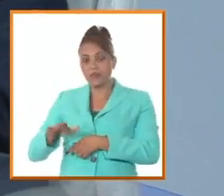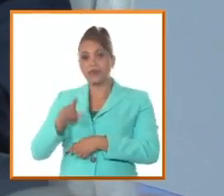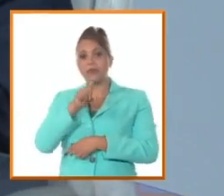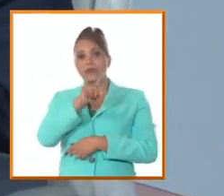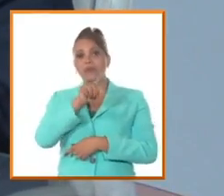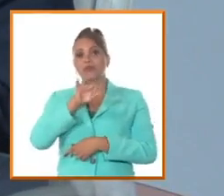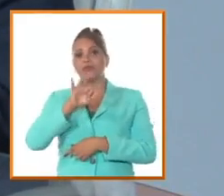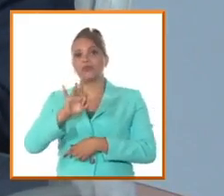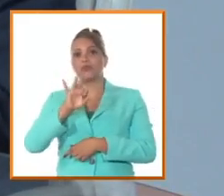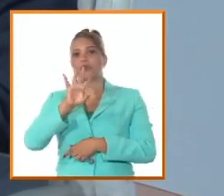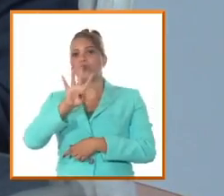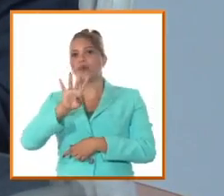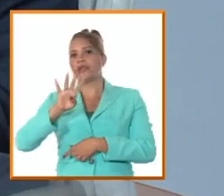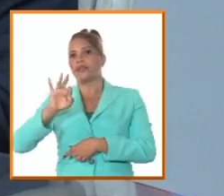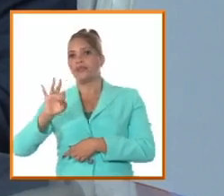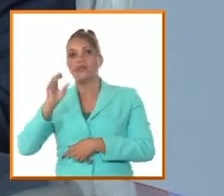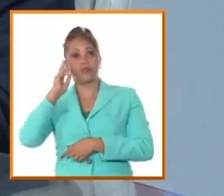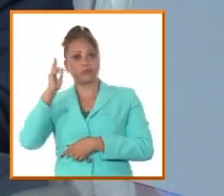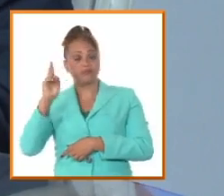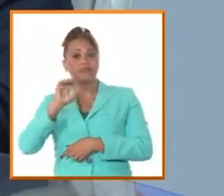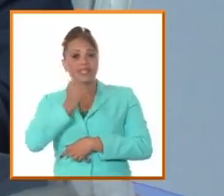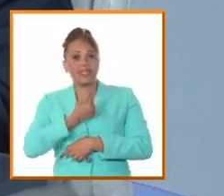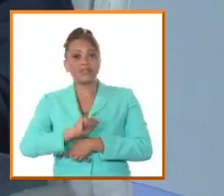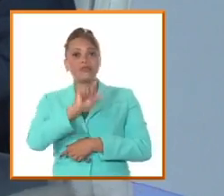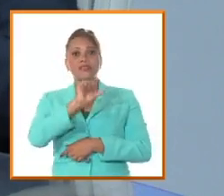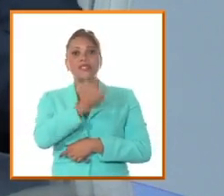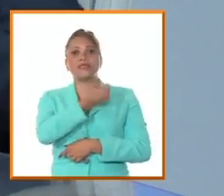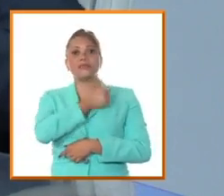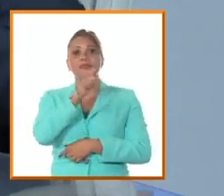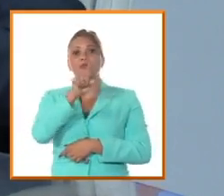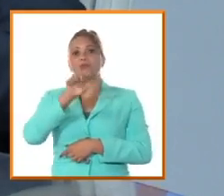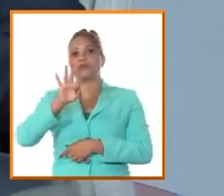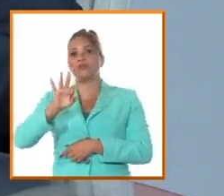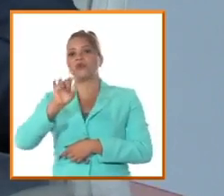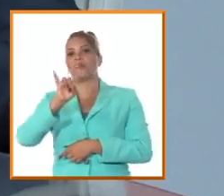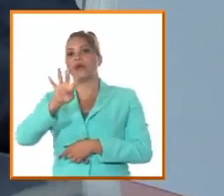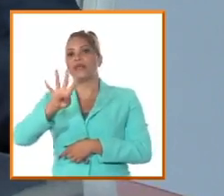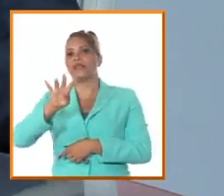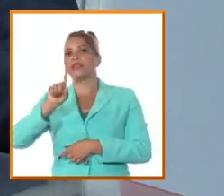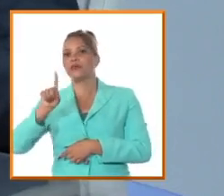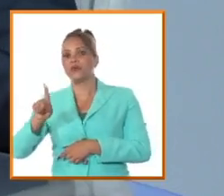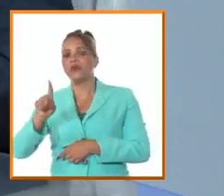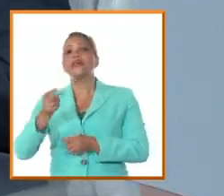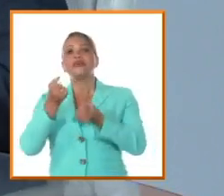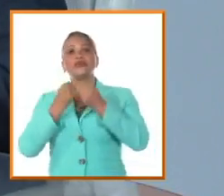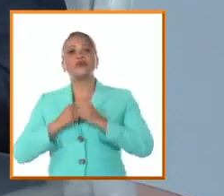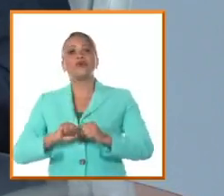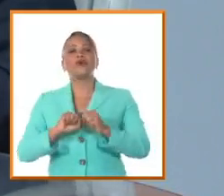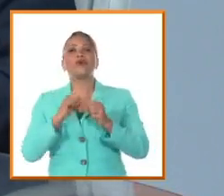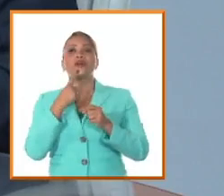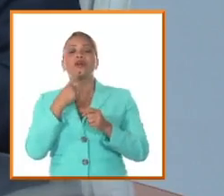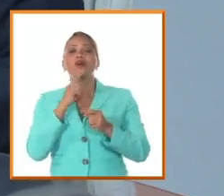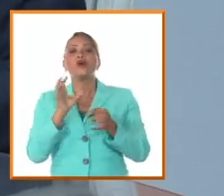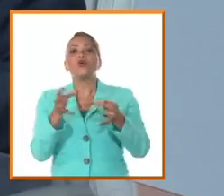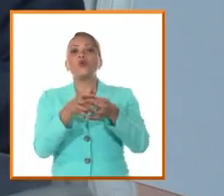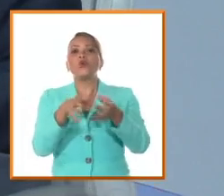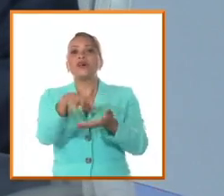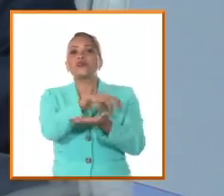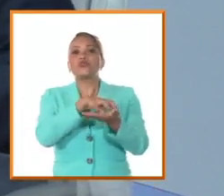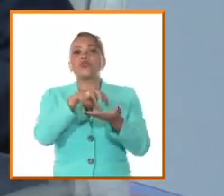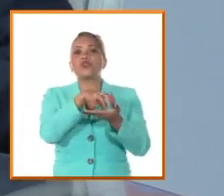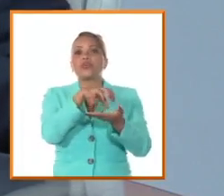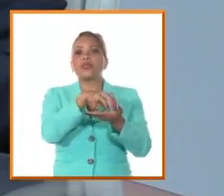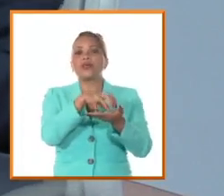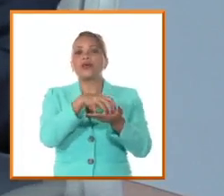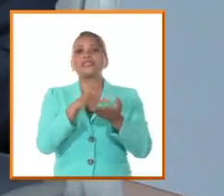1848, recordemos que él nació en diciembre de 1841 con el surgimiento de una sociedad secreta que se